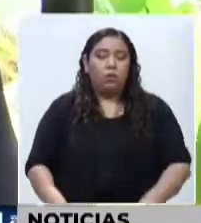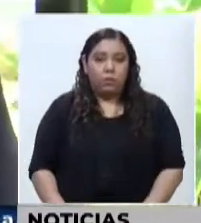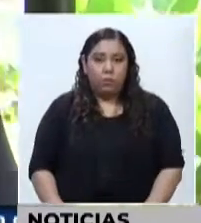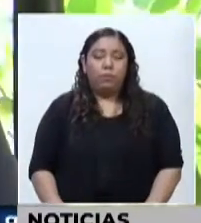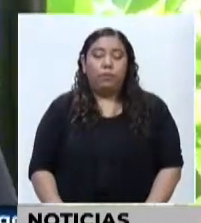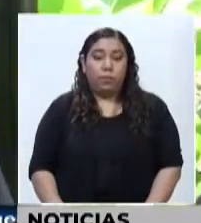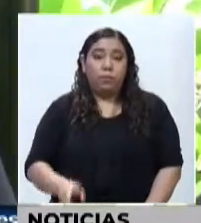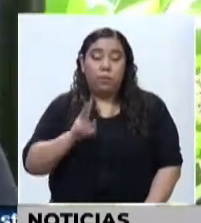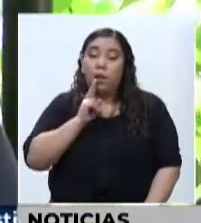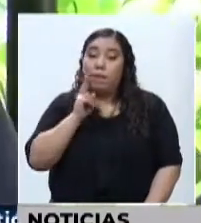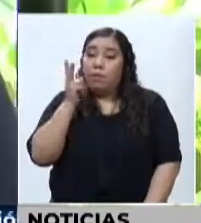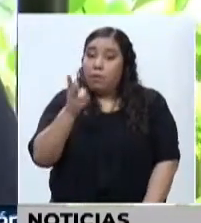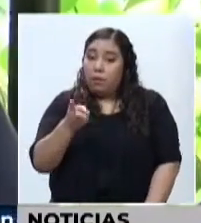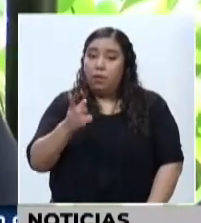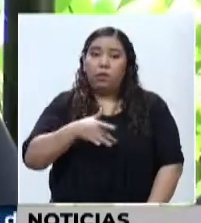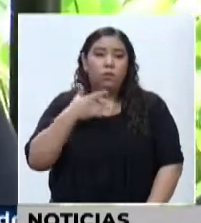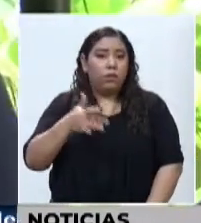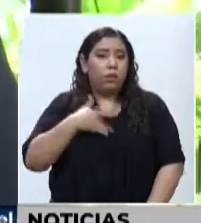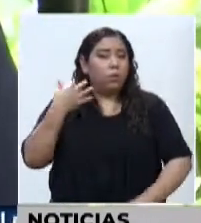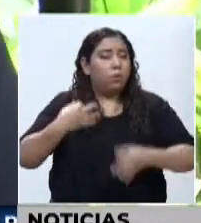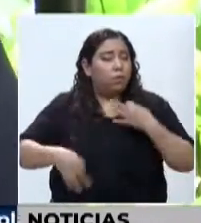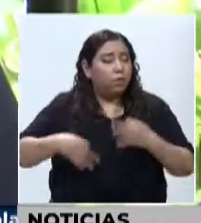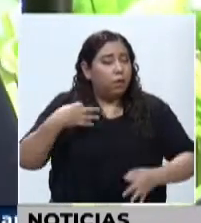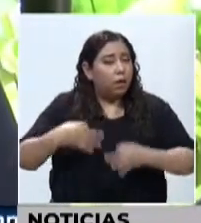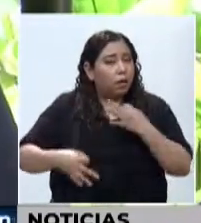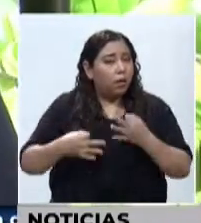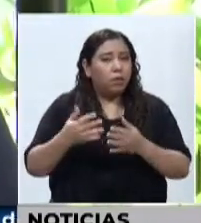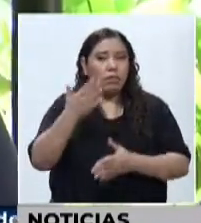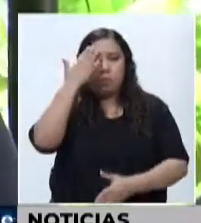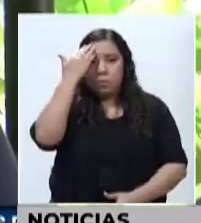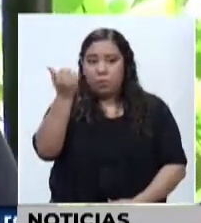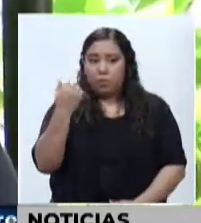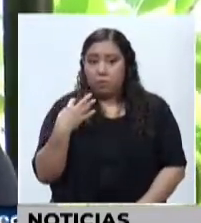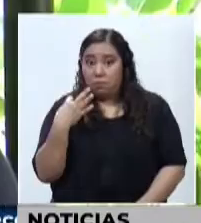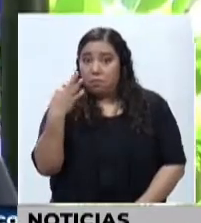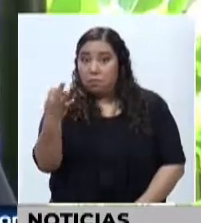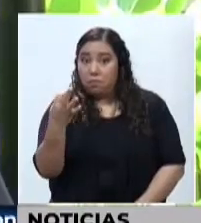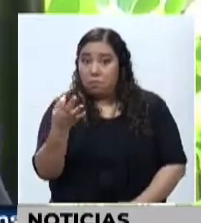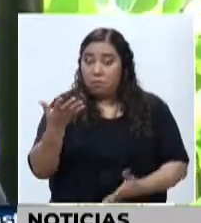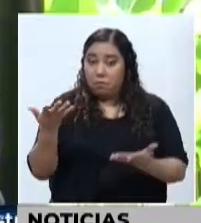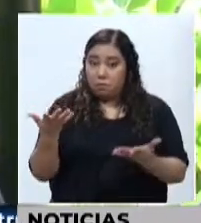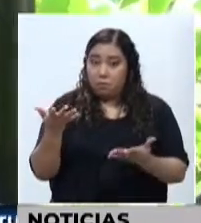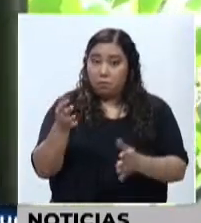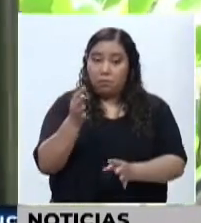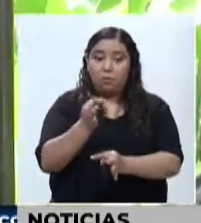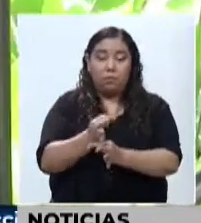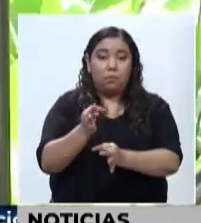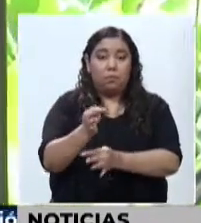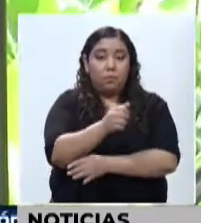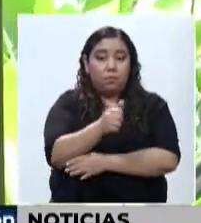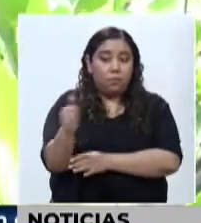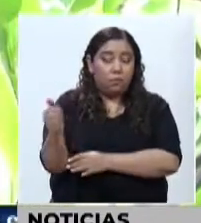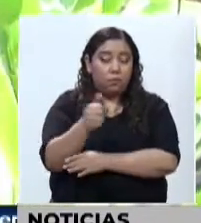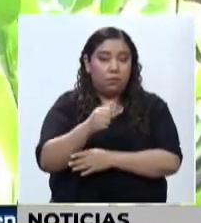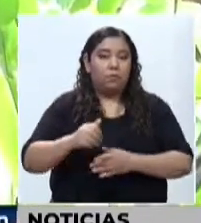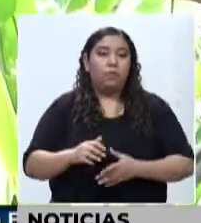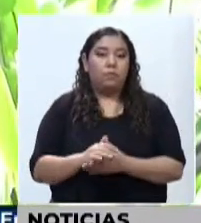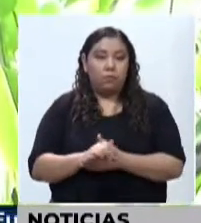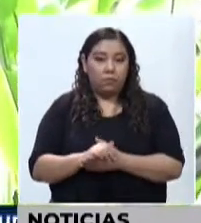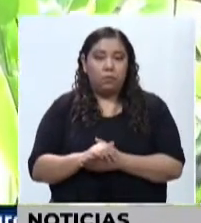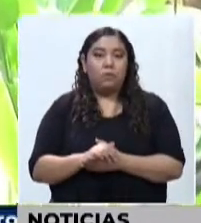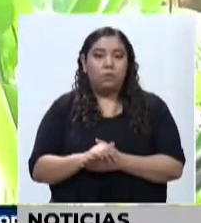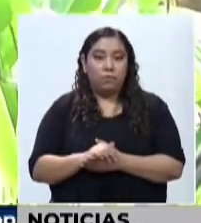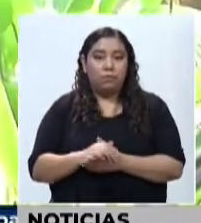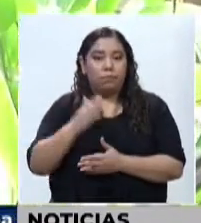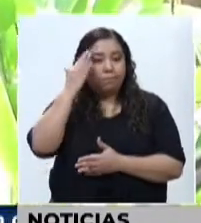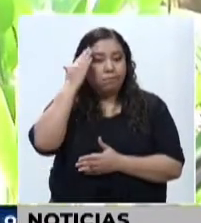de las cosas que nos sentimos alegres porque nos han tomado en cuenta y la realidad de las cosas que, este es un paso ya. Porque la realidad de las